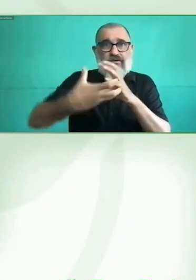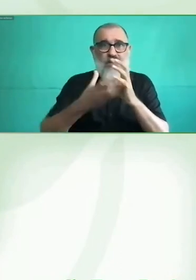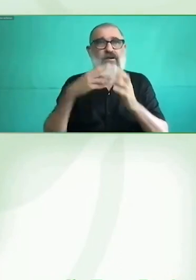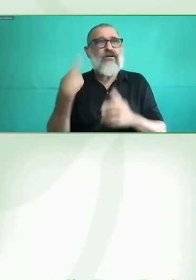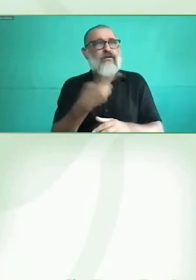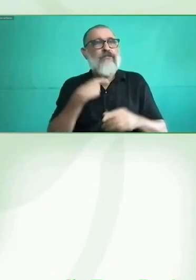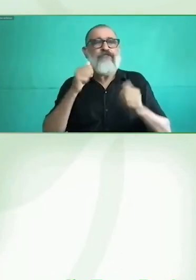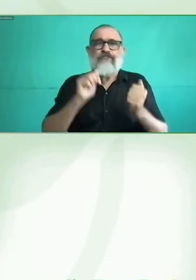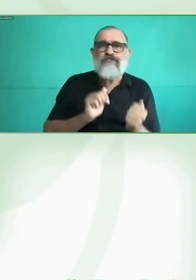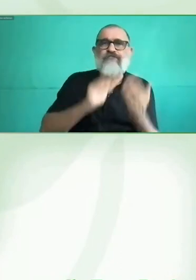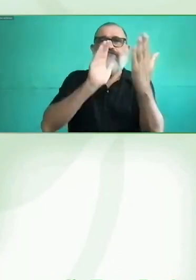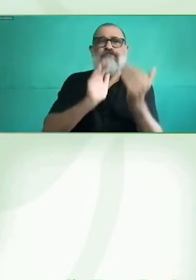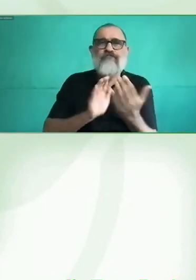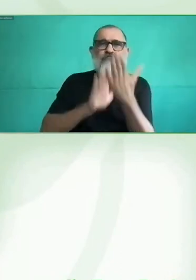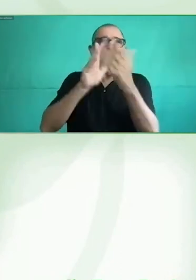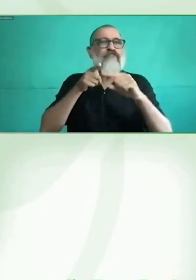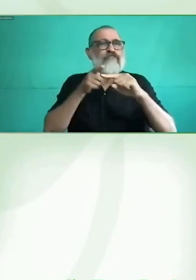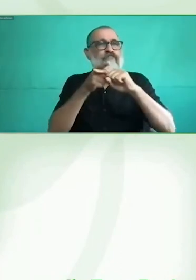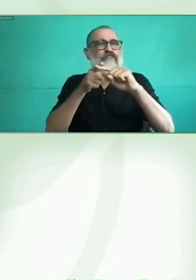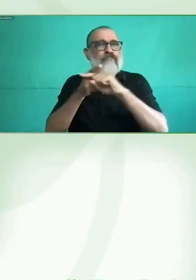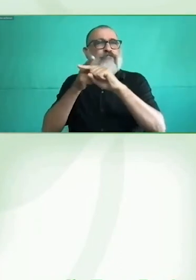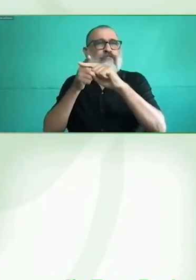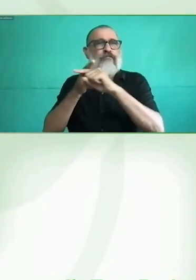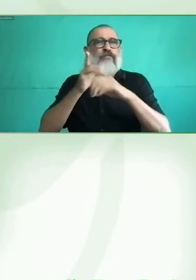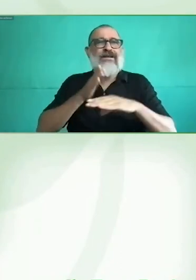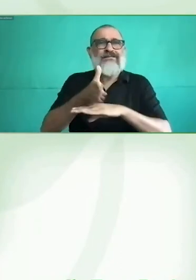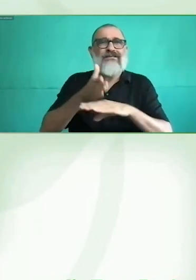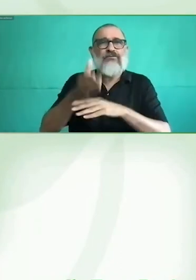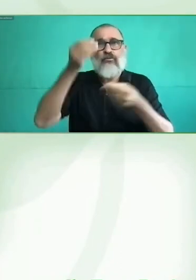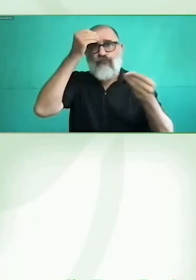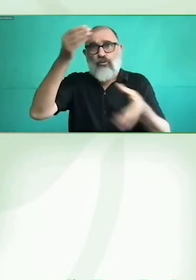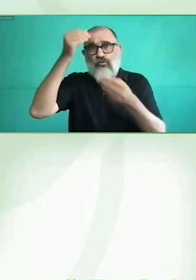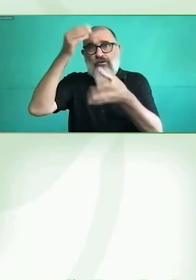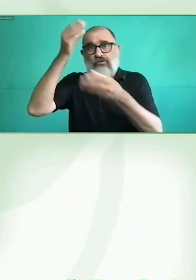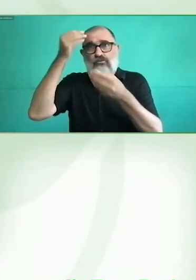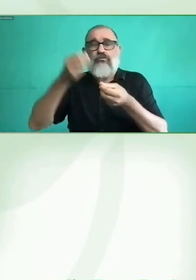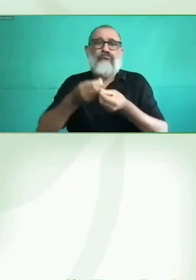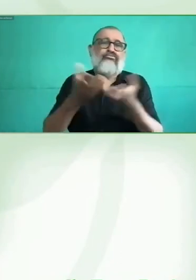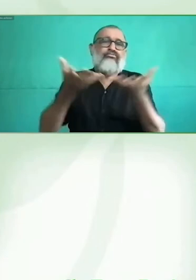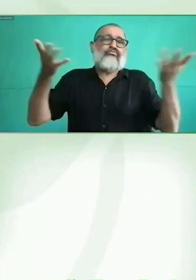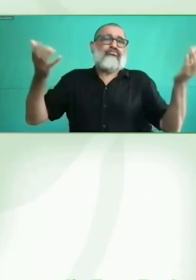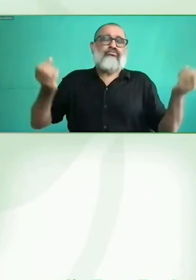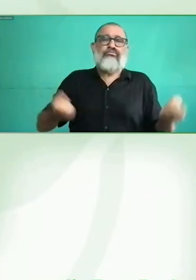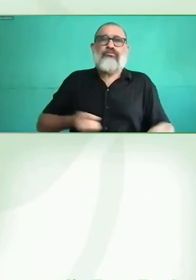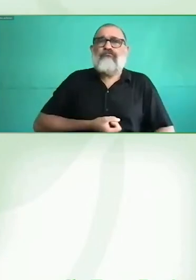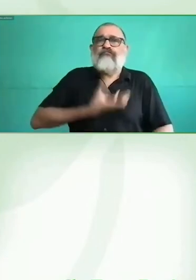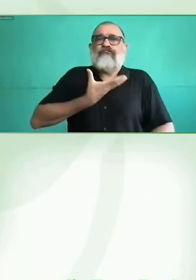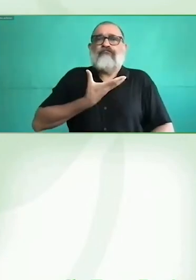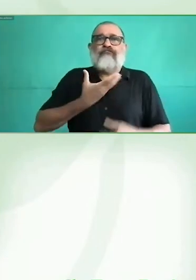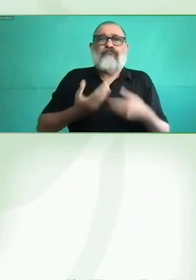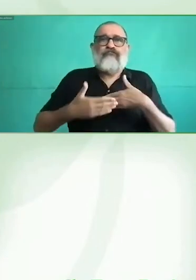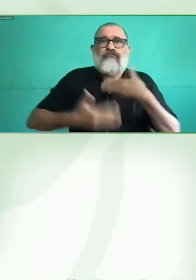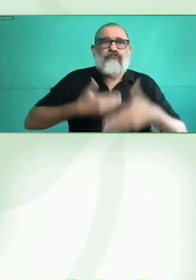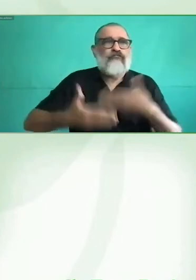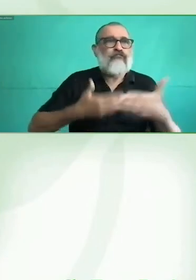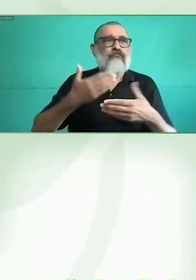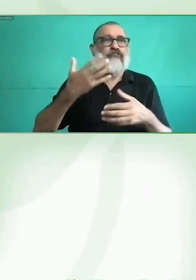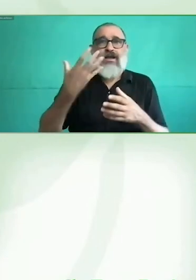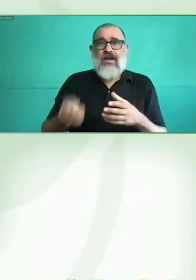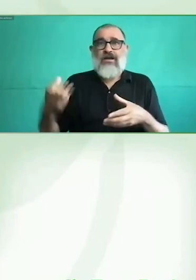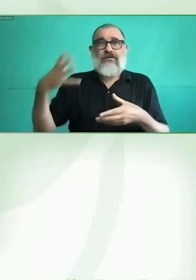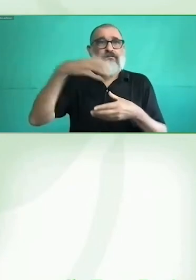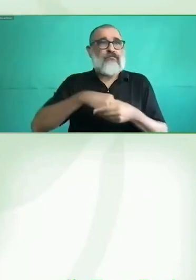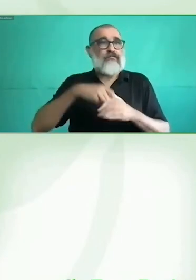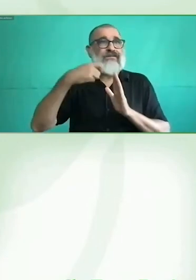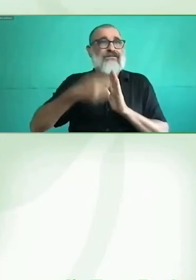no soy buena con las matemáticas, desde el año 2008. Entonces, en ese año, en el año 2018,